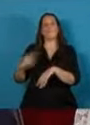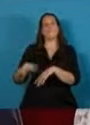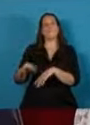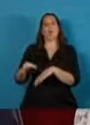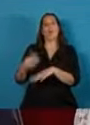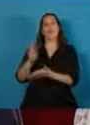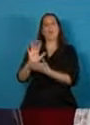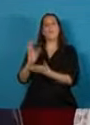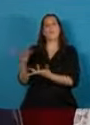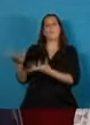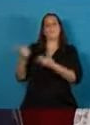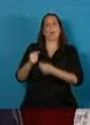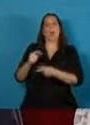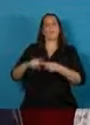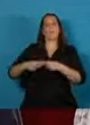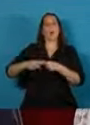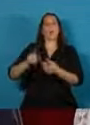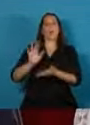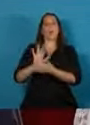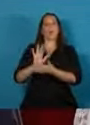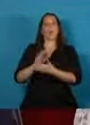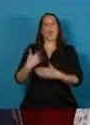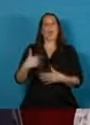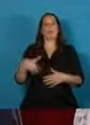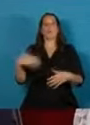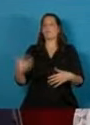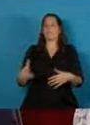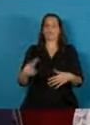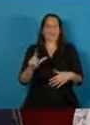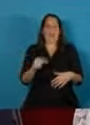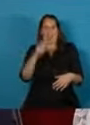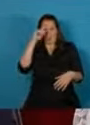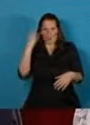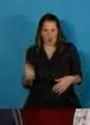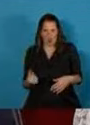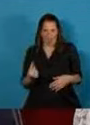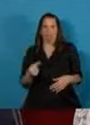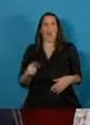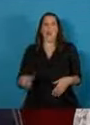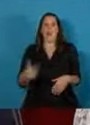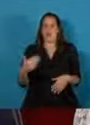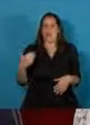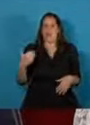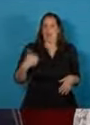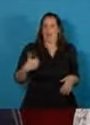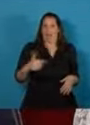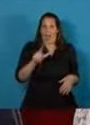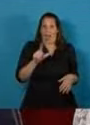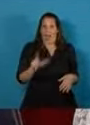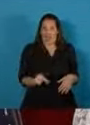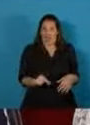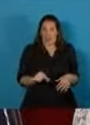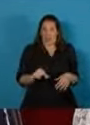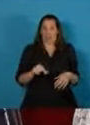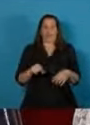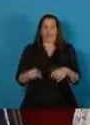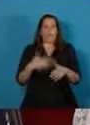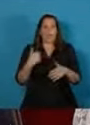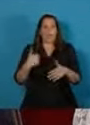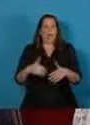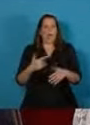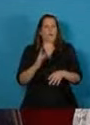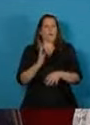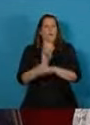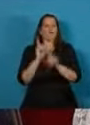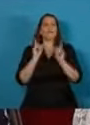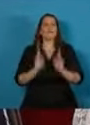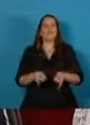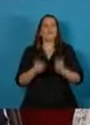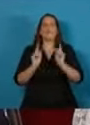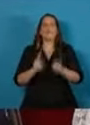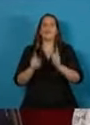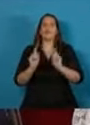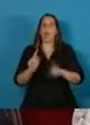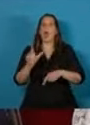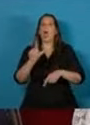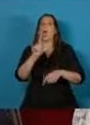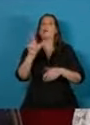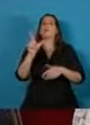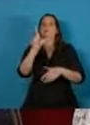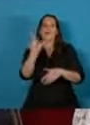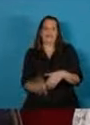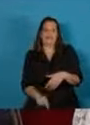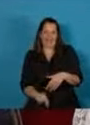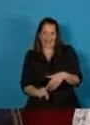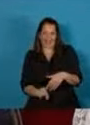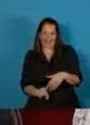política antártica nacional siendo nuestro país el que mayor presencia ininterrumpida tiene en el continente blanco